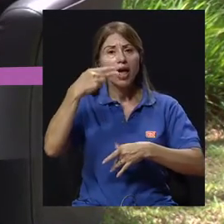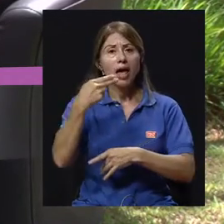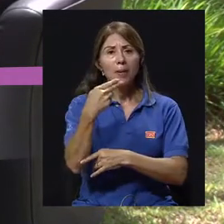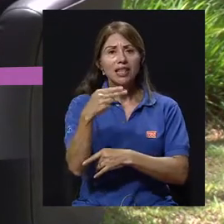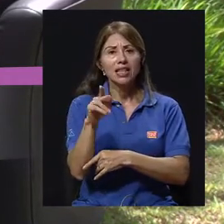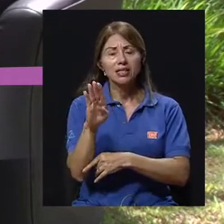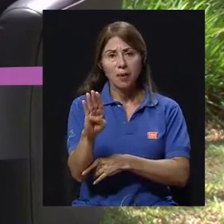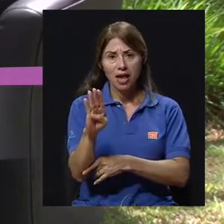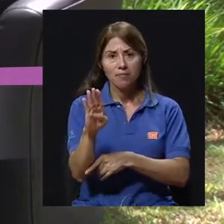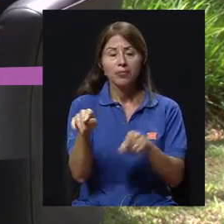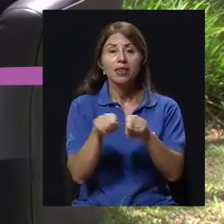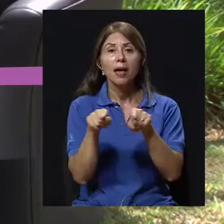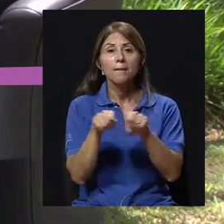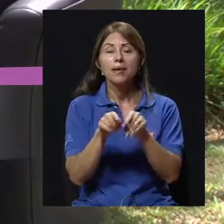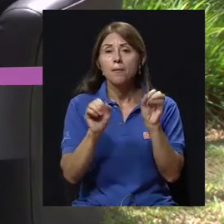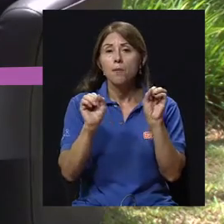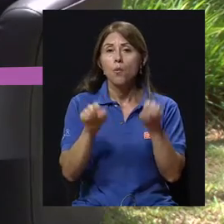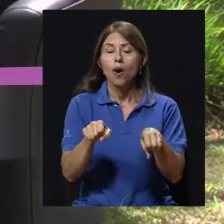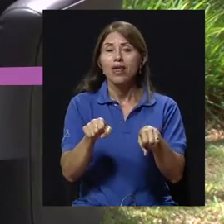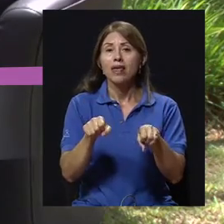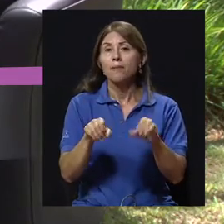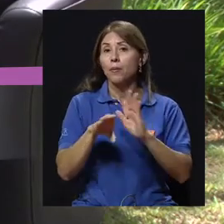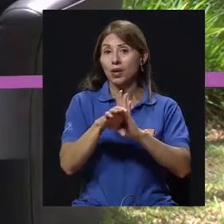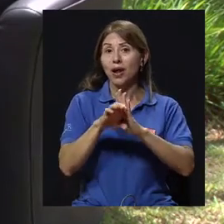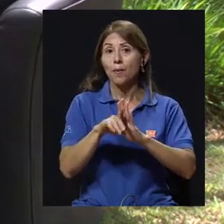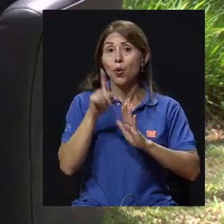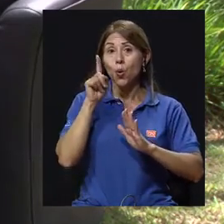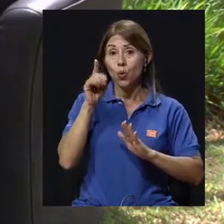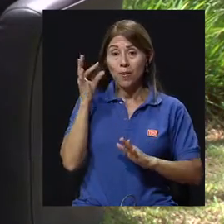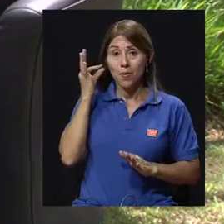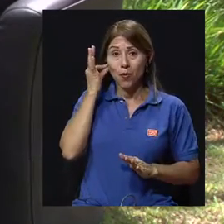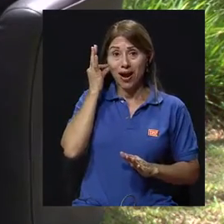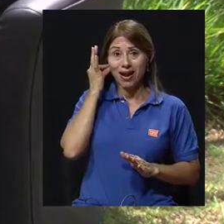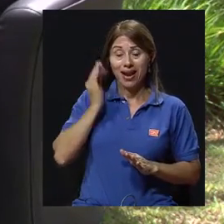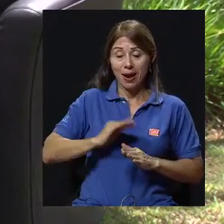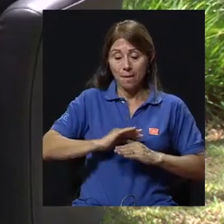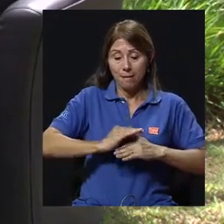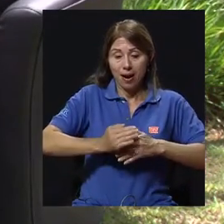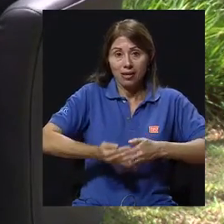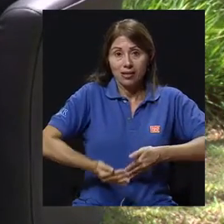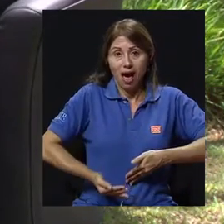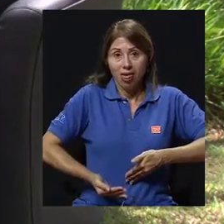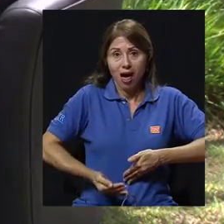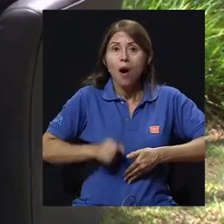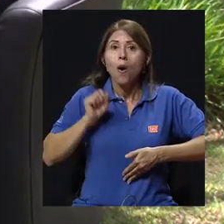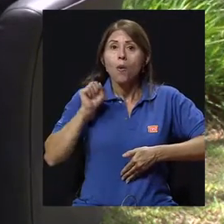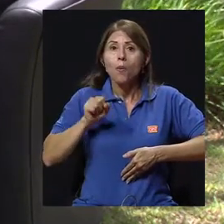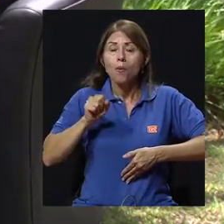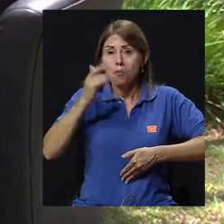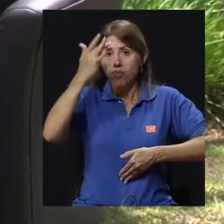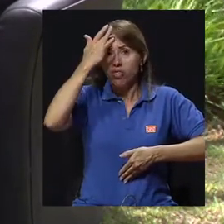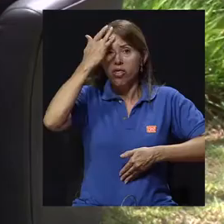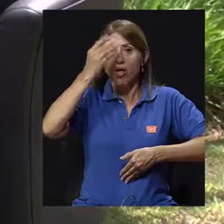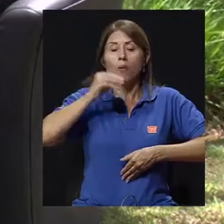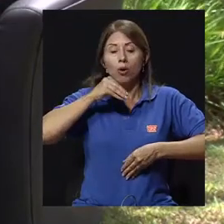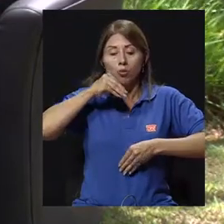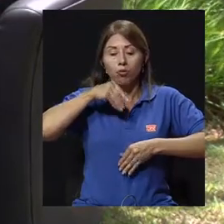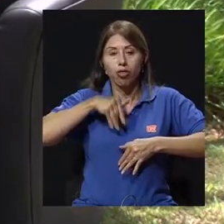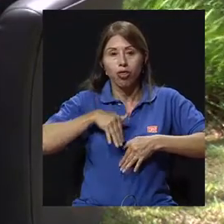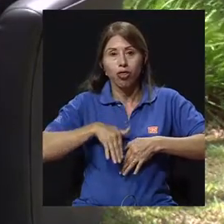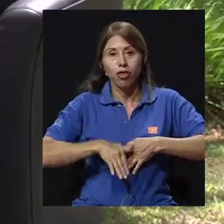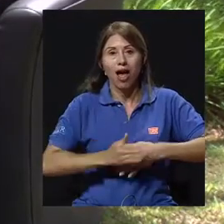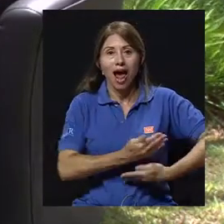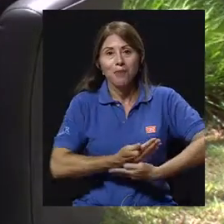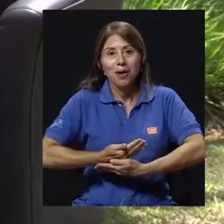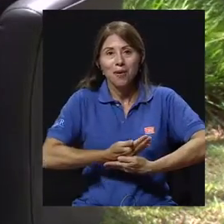hepatitis B también se puede transmitir de la madre al bebé. Que eso es lo que se llama una